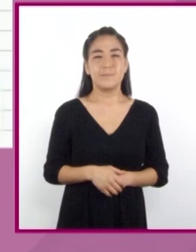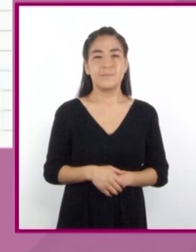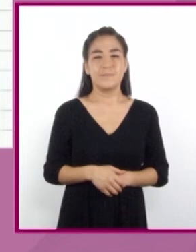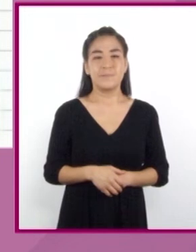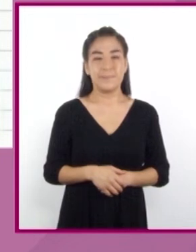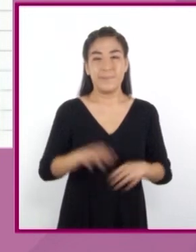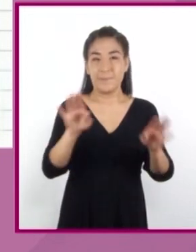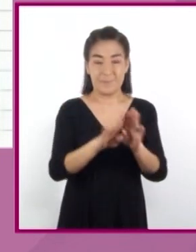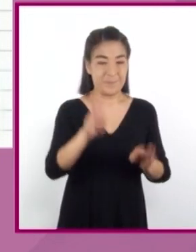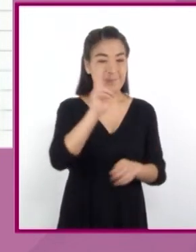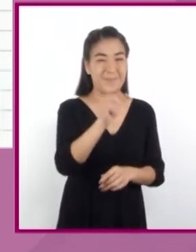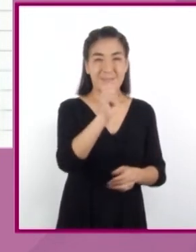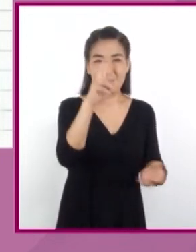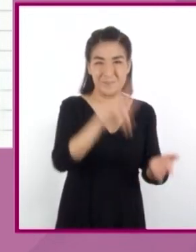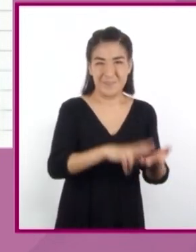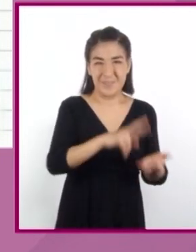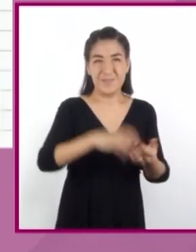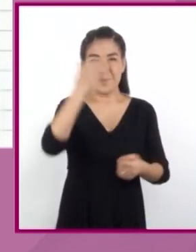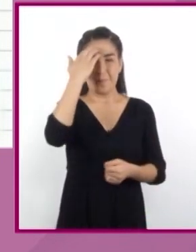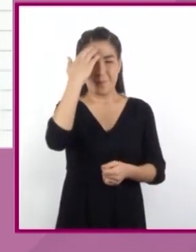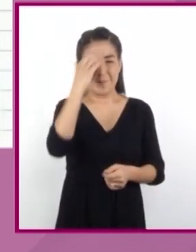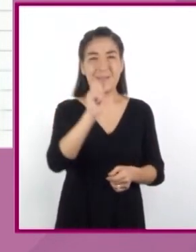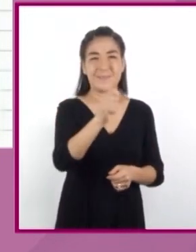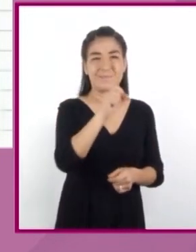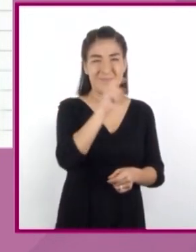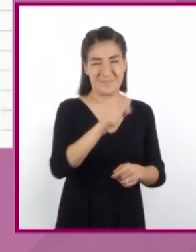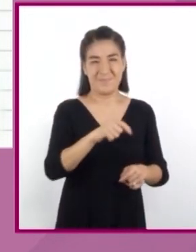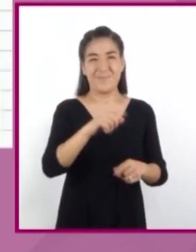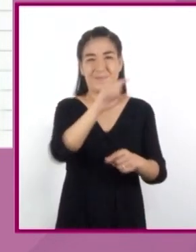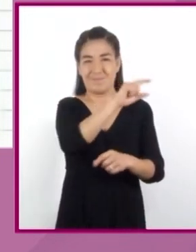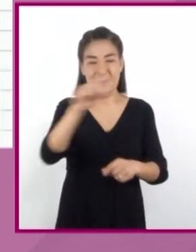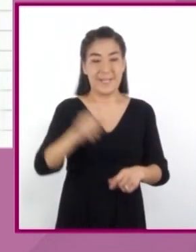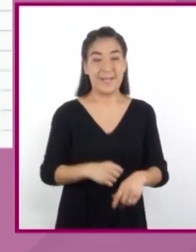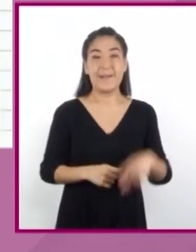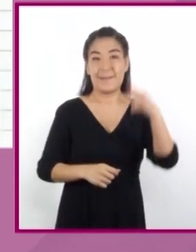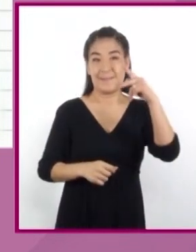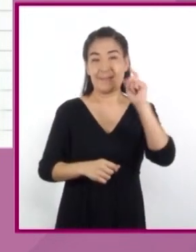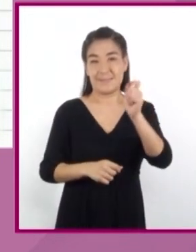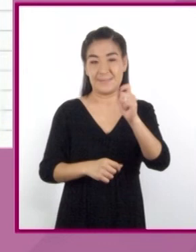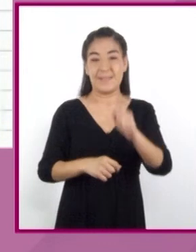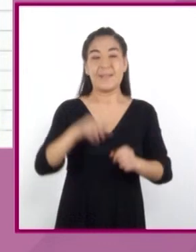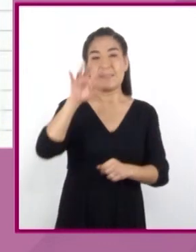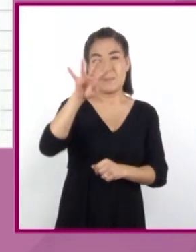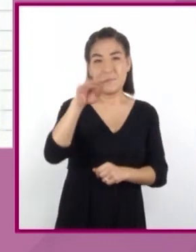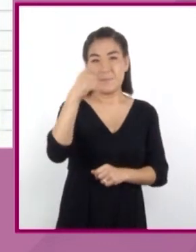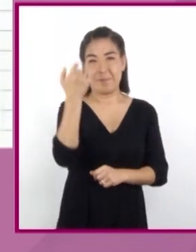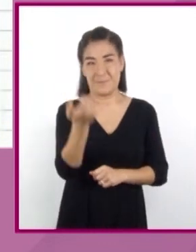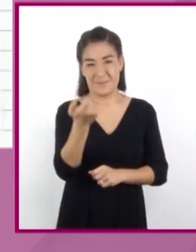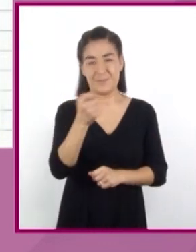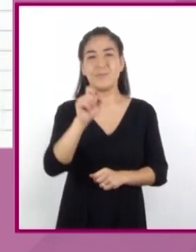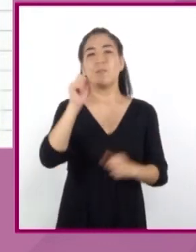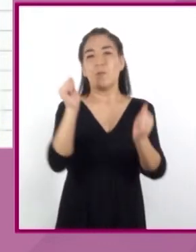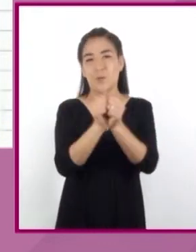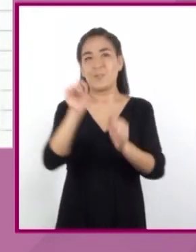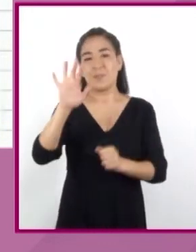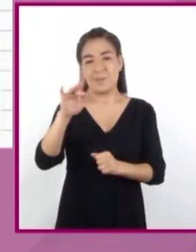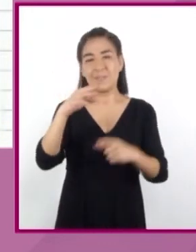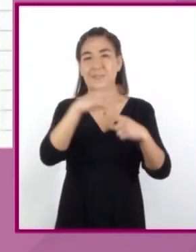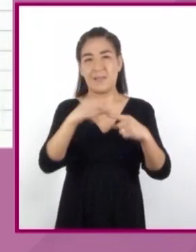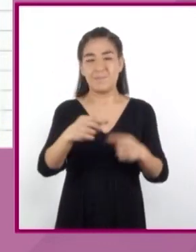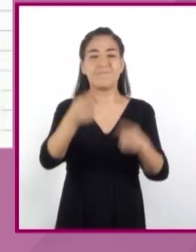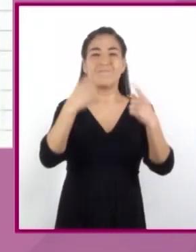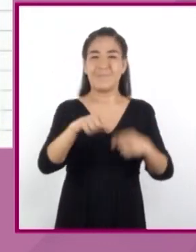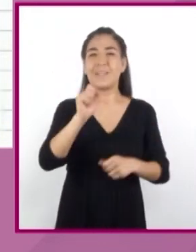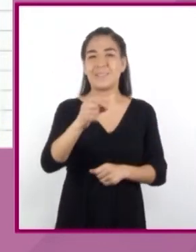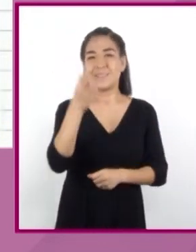Sustituimos los valores que conocemos en la fórmula. 19 pesos con 50 centavos entre 3 personas.